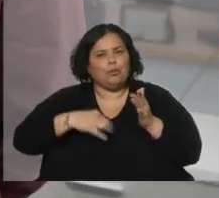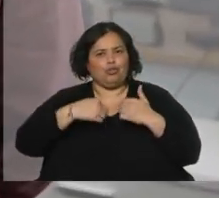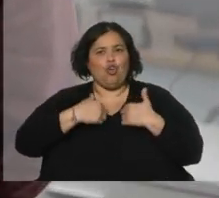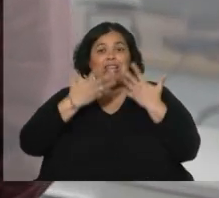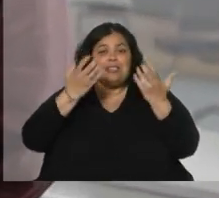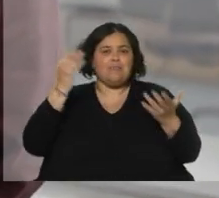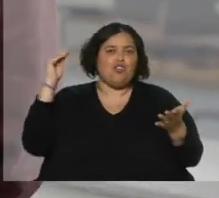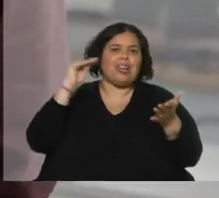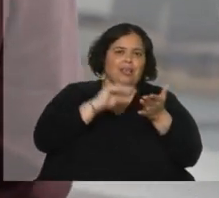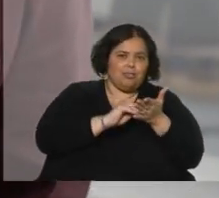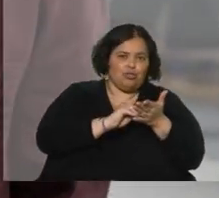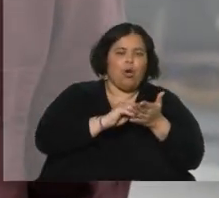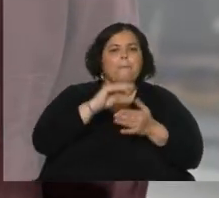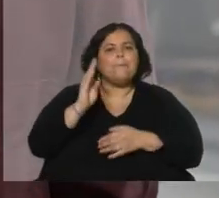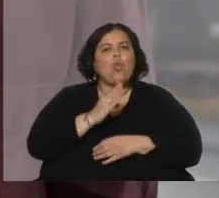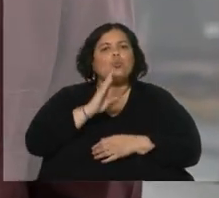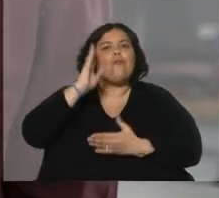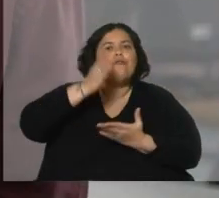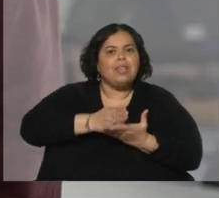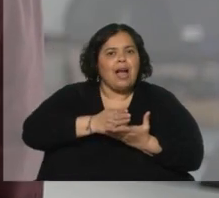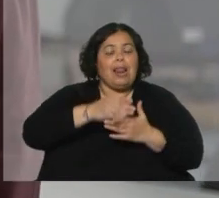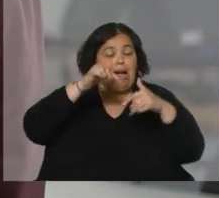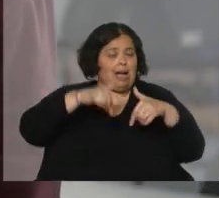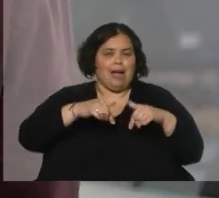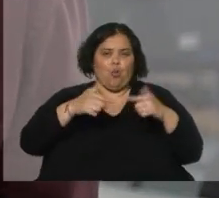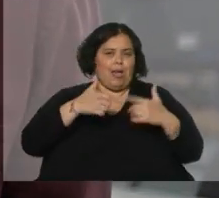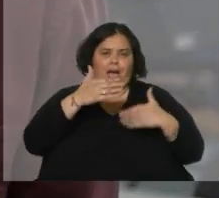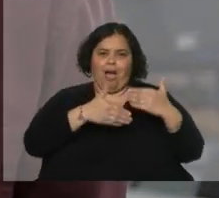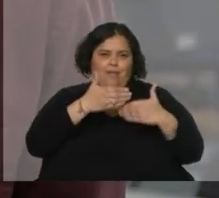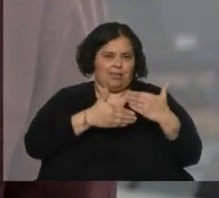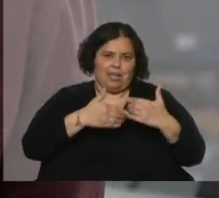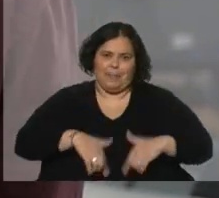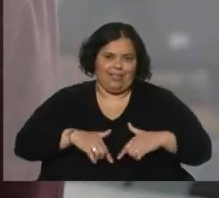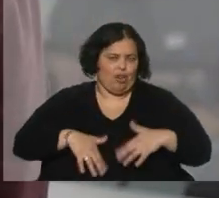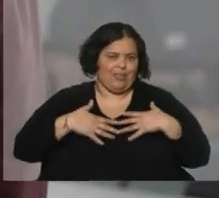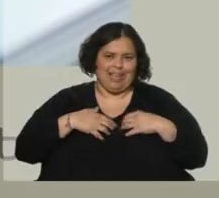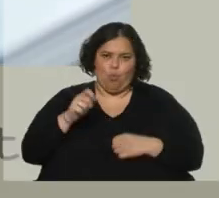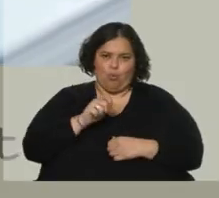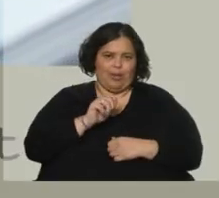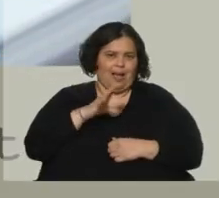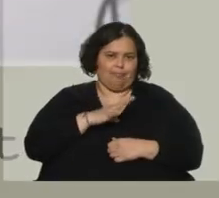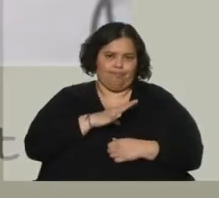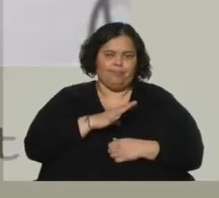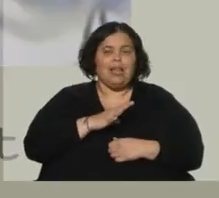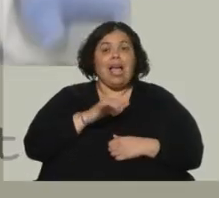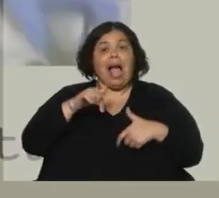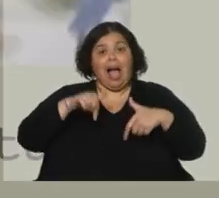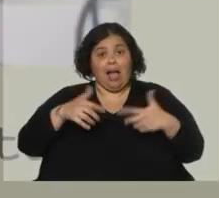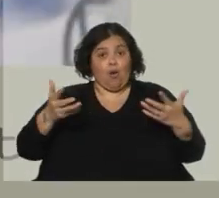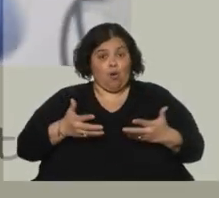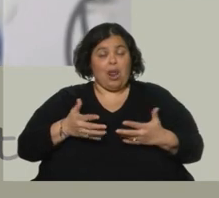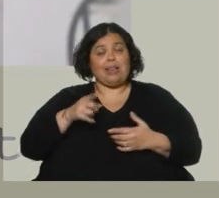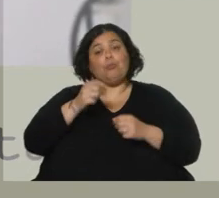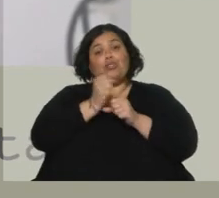No hemos tenido avance interno a nivel del Ministerio de Salud Pública. Actualmente estamos